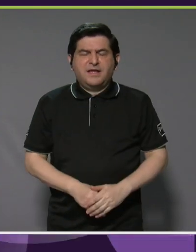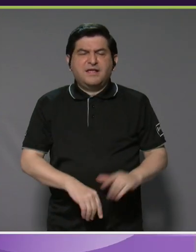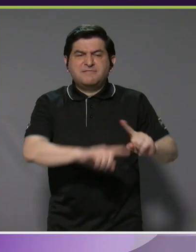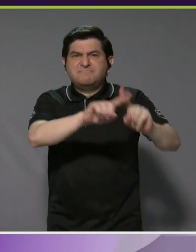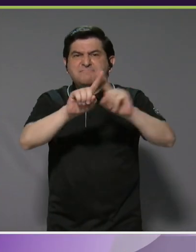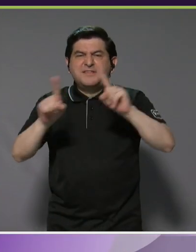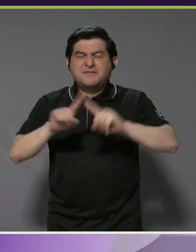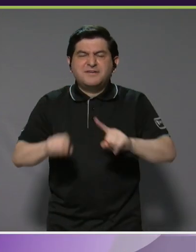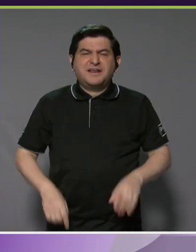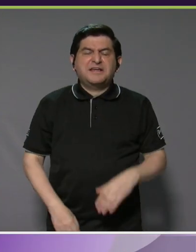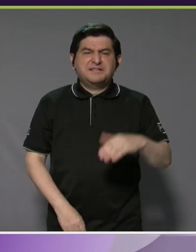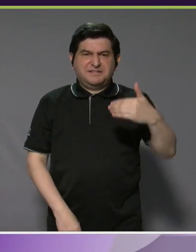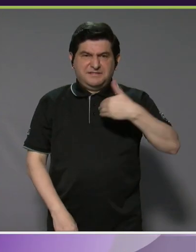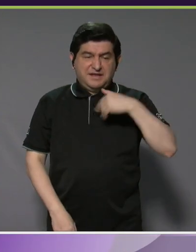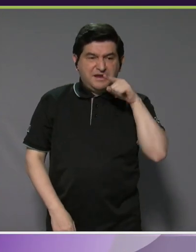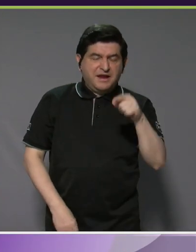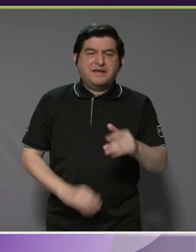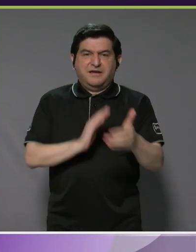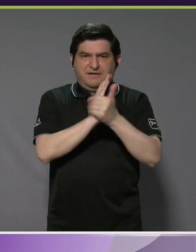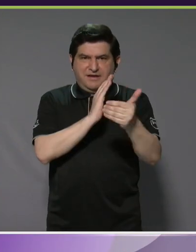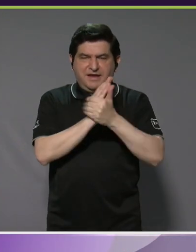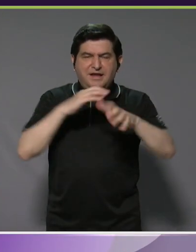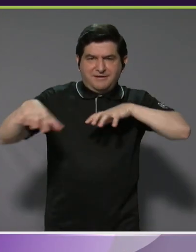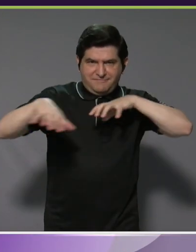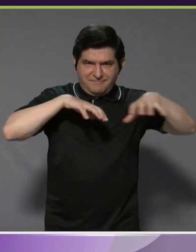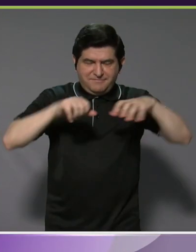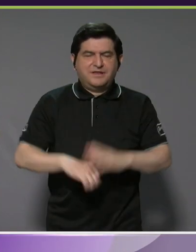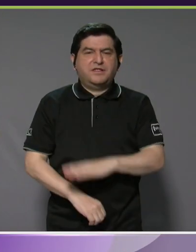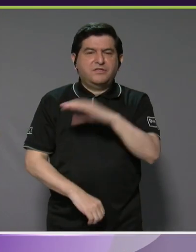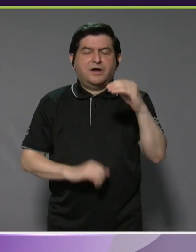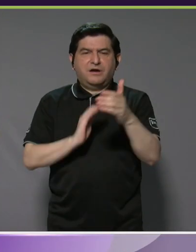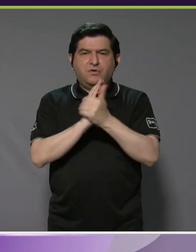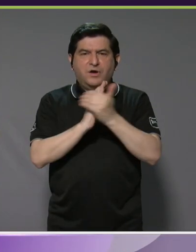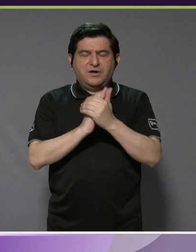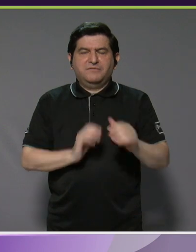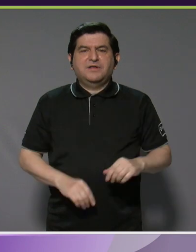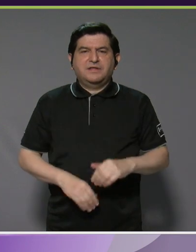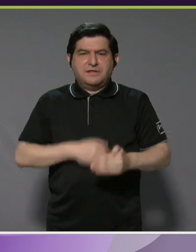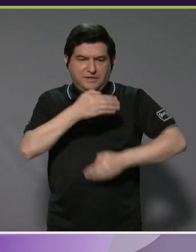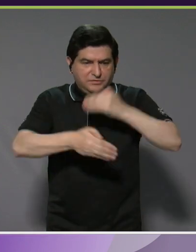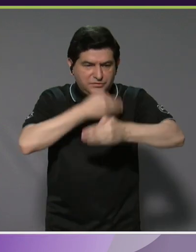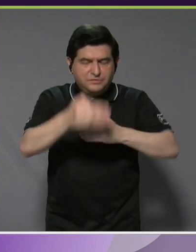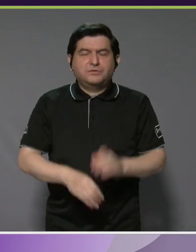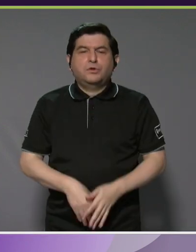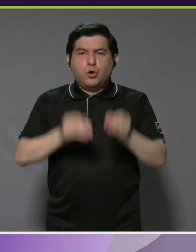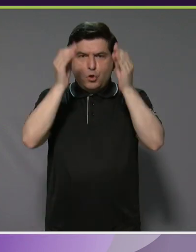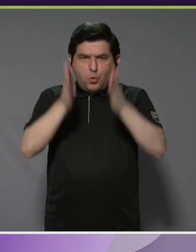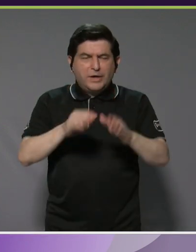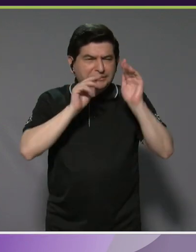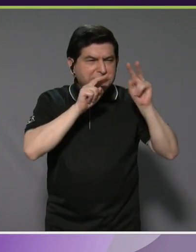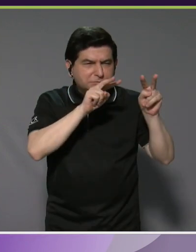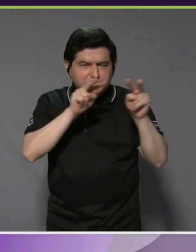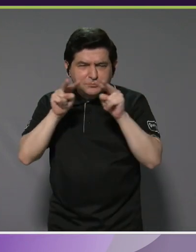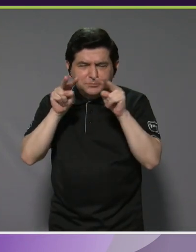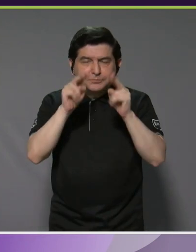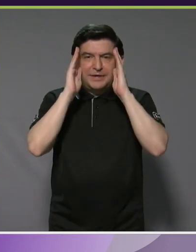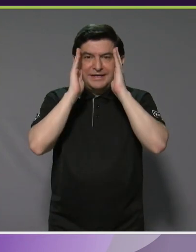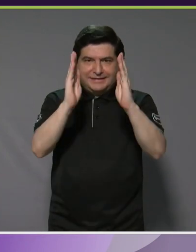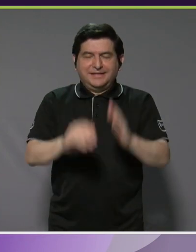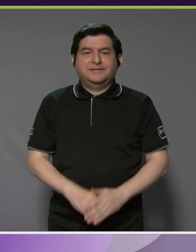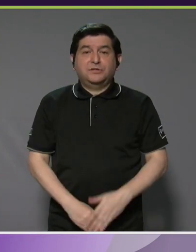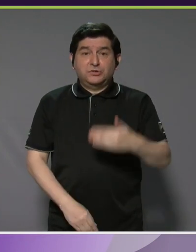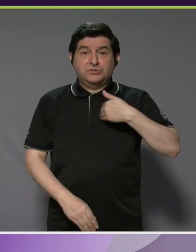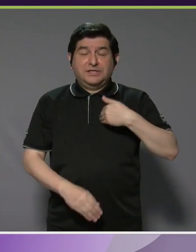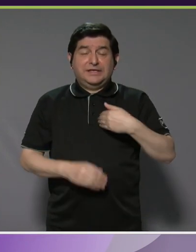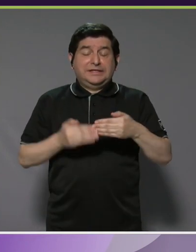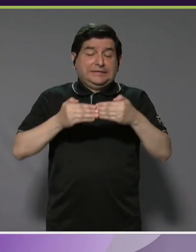diferencias que vayan a tener ellos en su capacidad de movimiento y su capacidad de acción. Los jueces tienen que estar muy atentos, además de que tenemos una